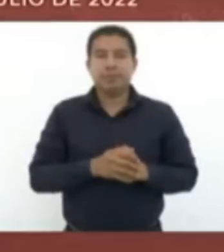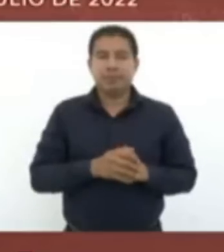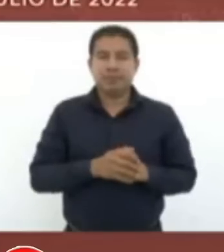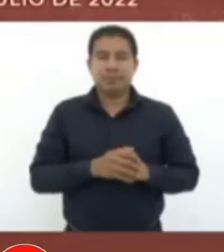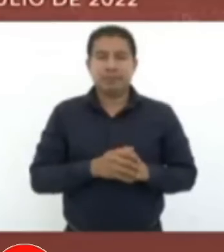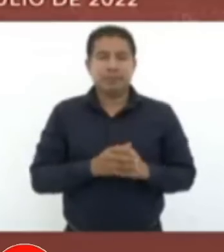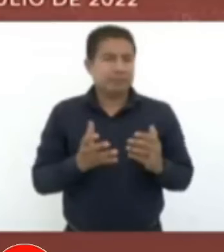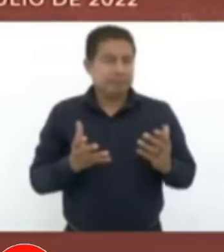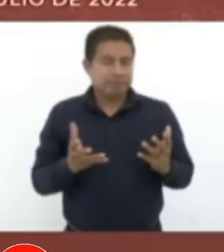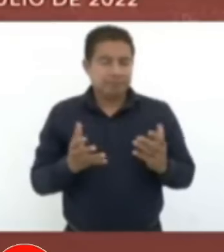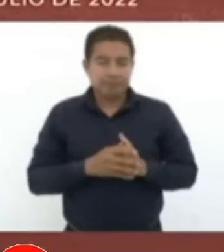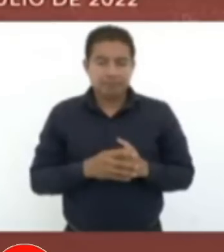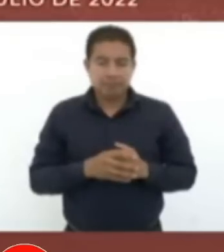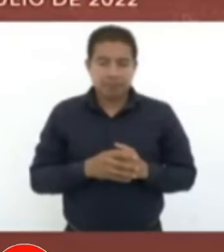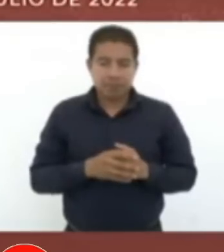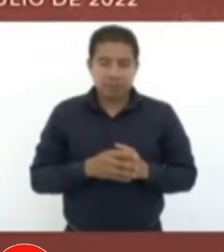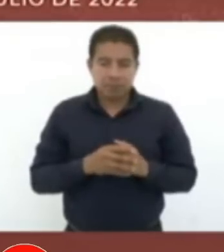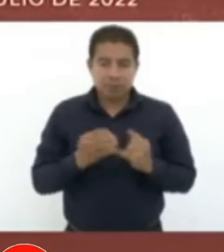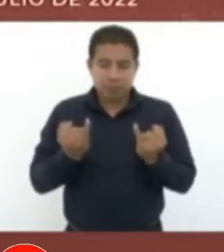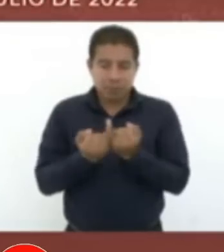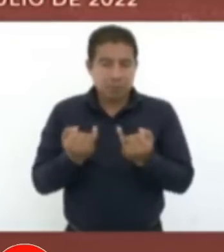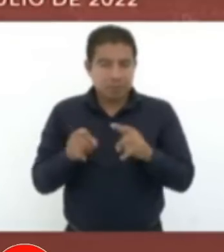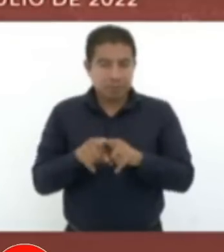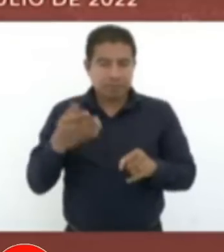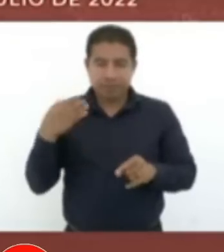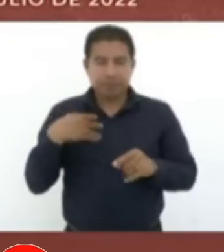pues como se informó,